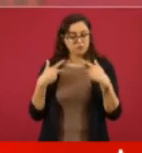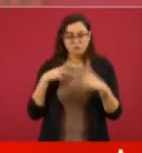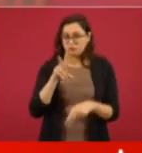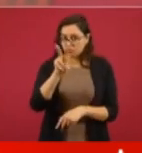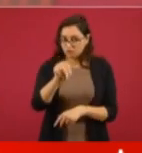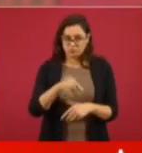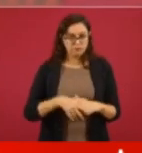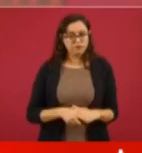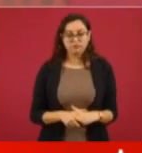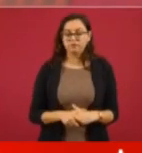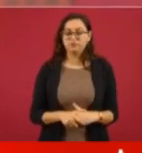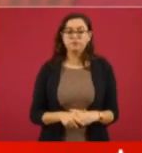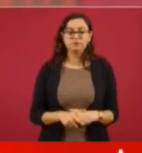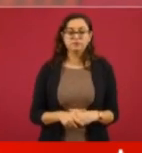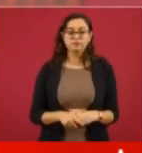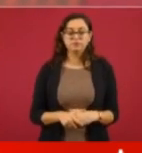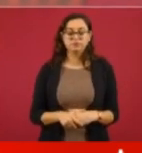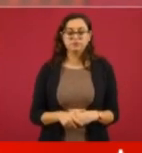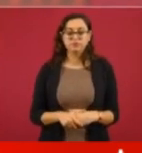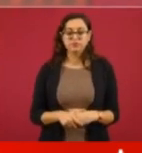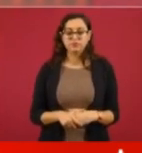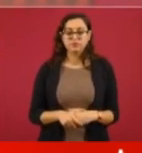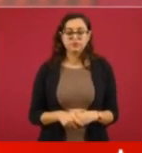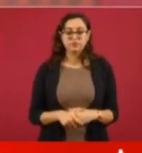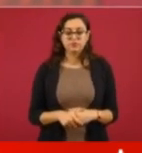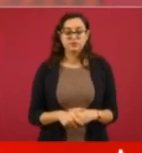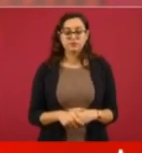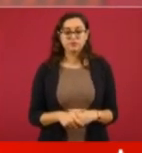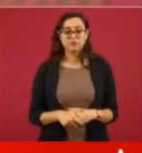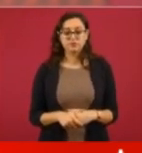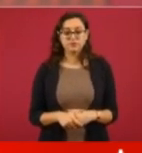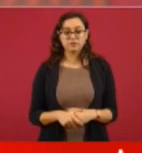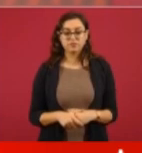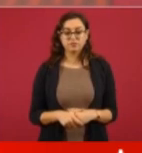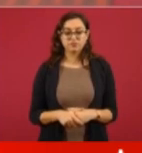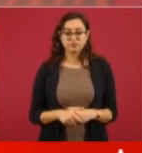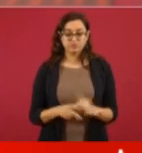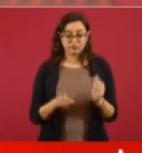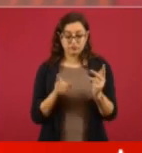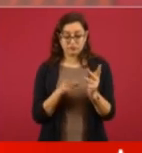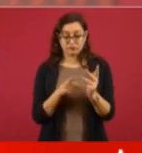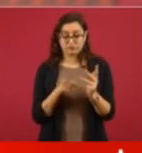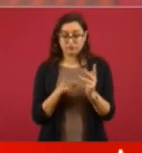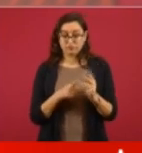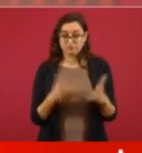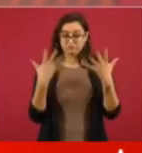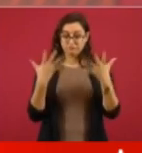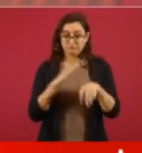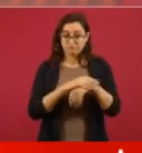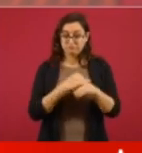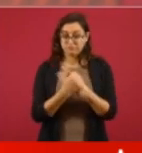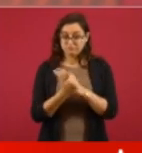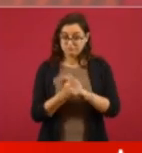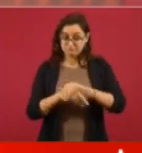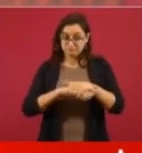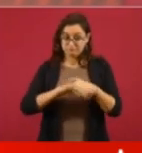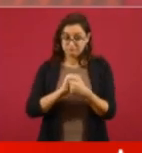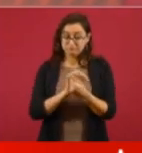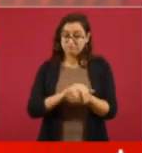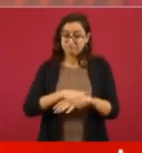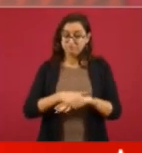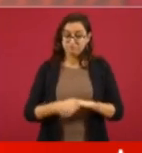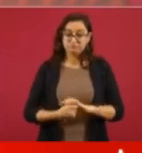lavarnos las manos.